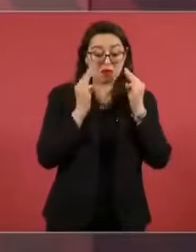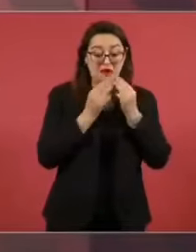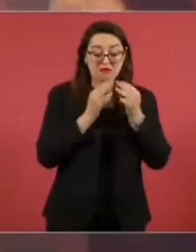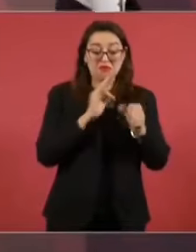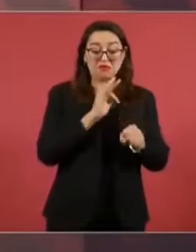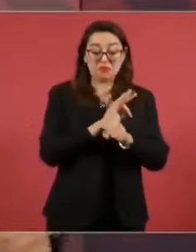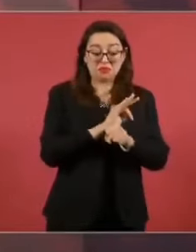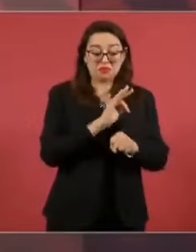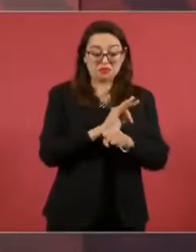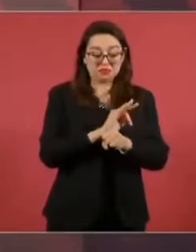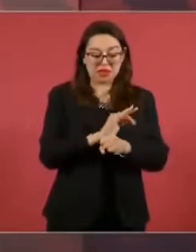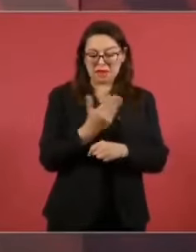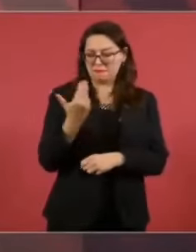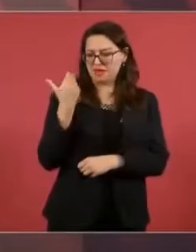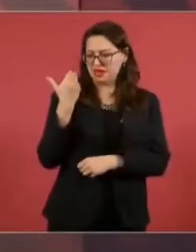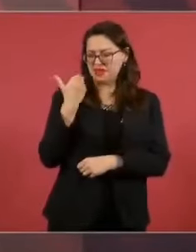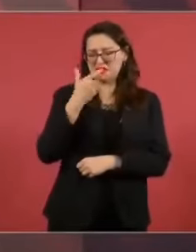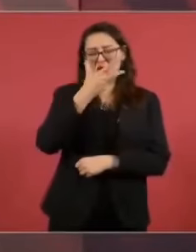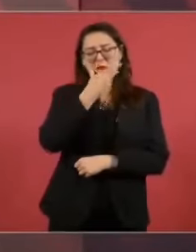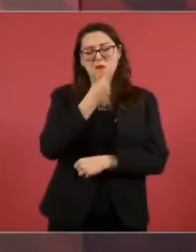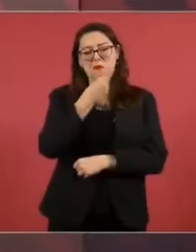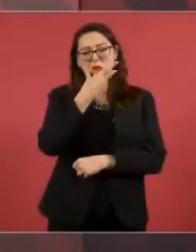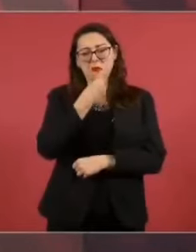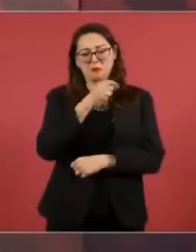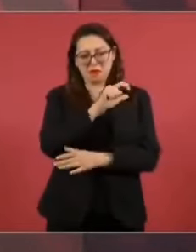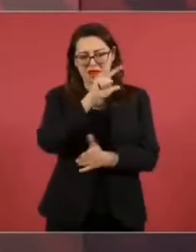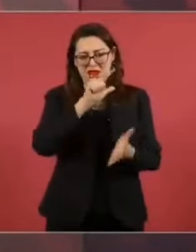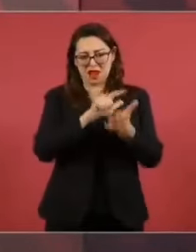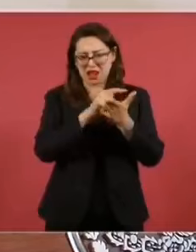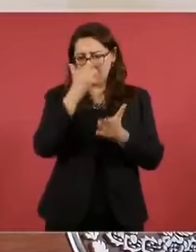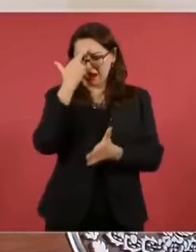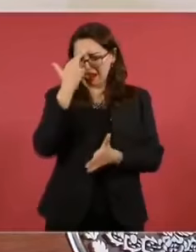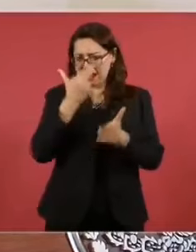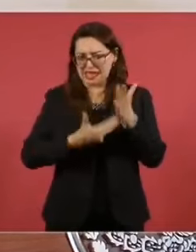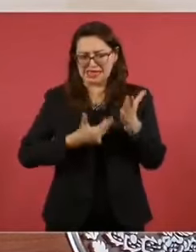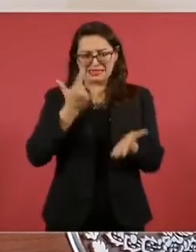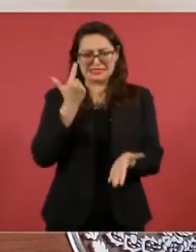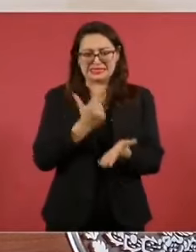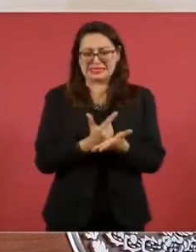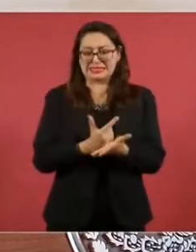a un delincuente en